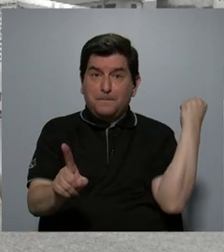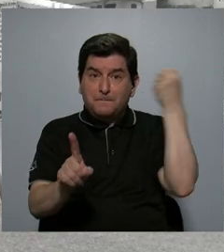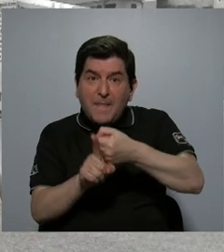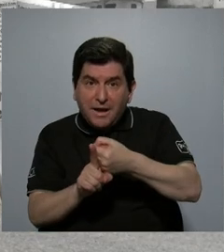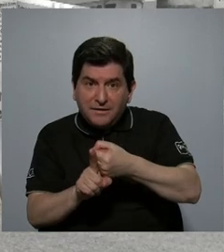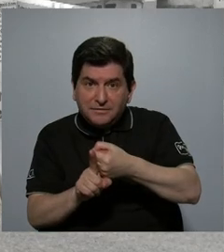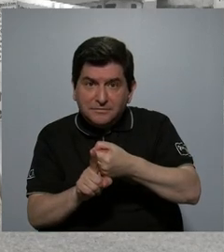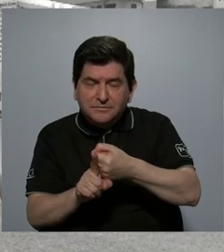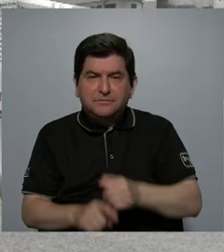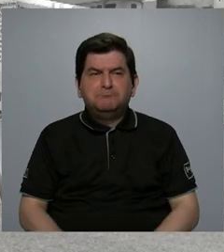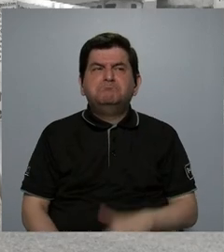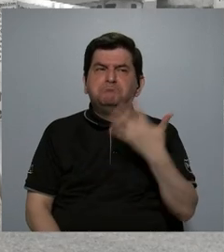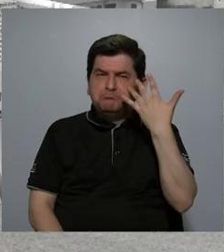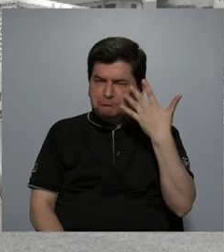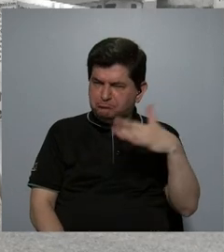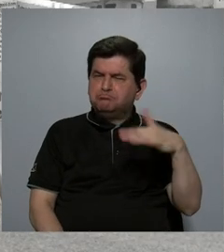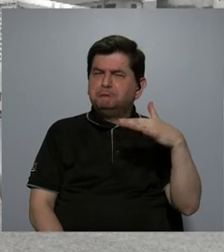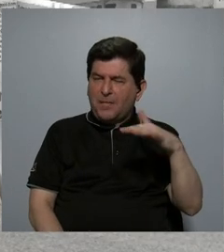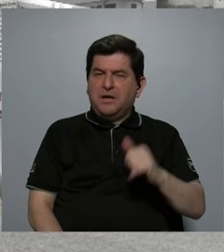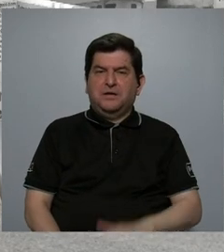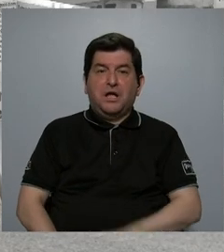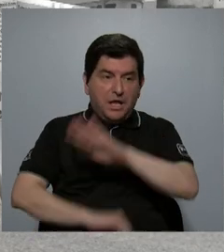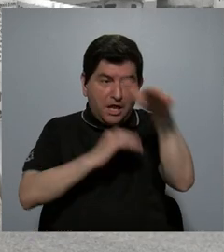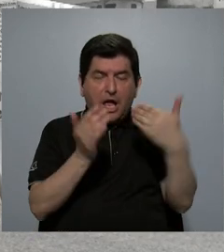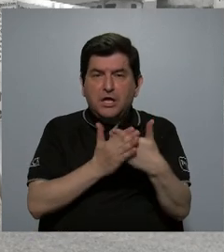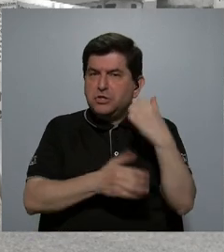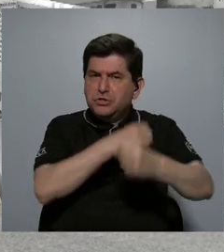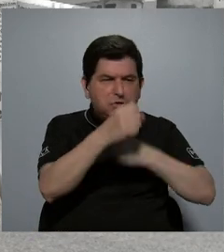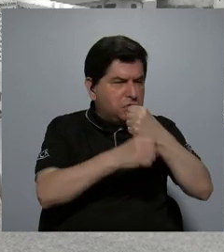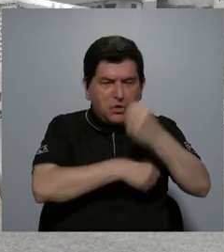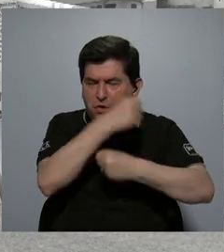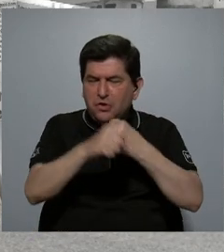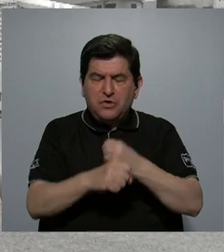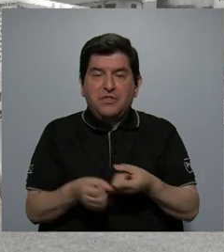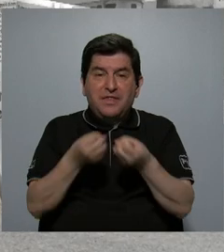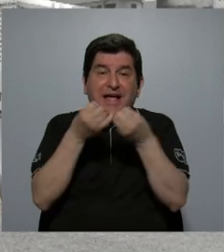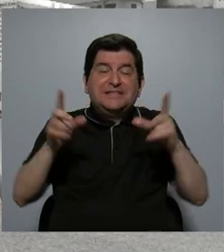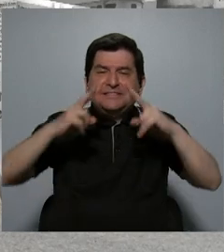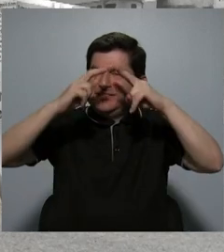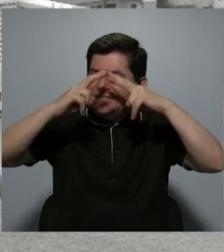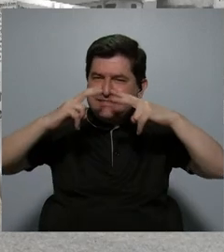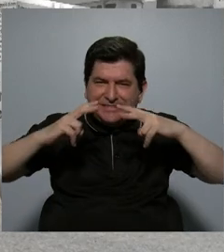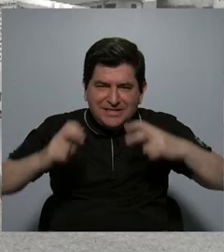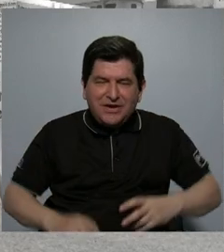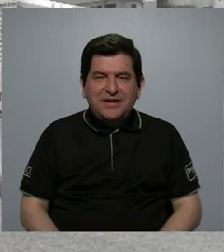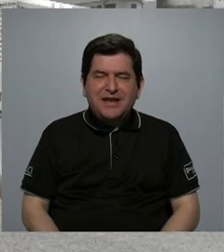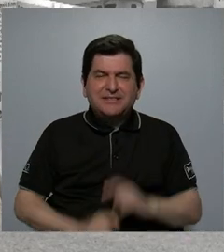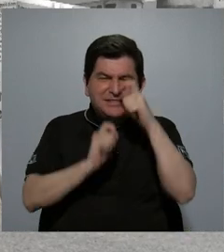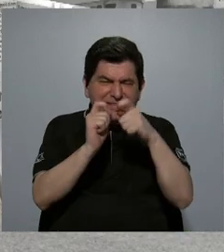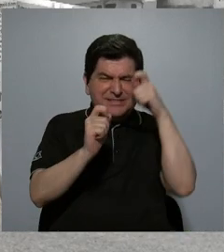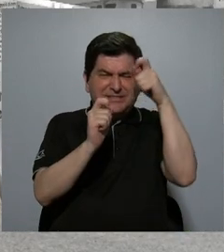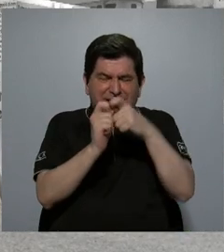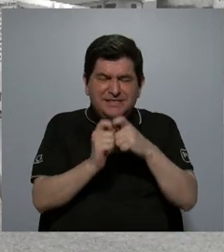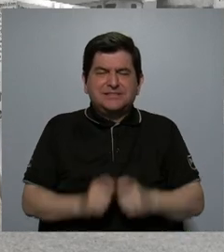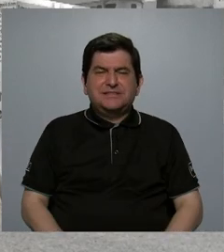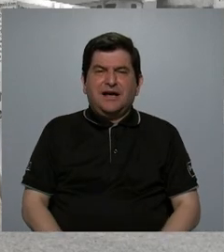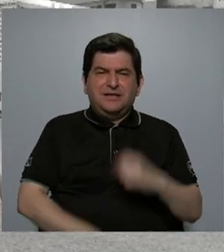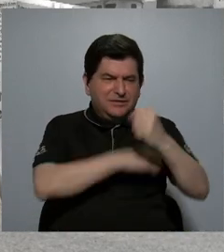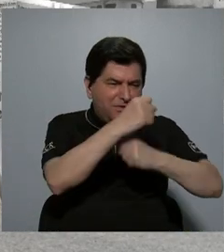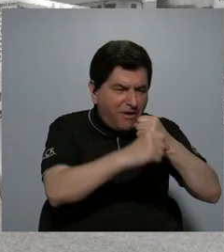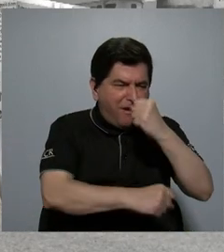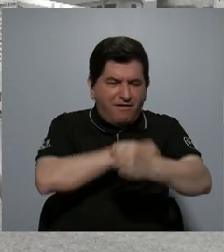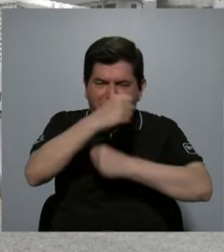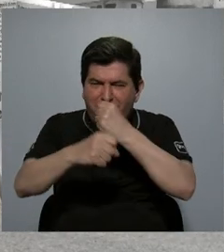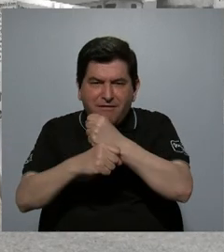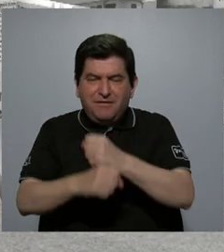es muy parecido en todas las edades, sin haber hecho un análisis pormenorizado por edades, que